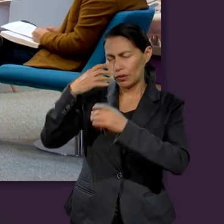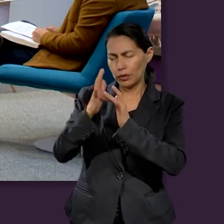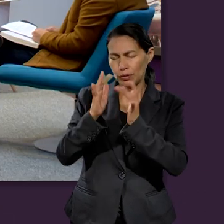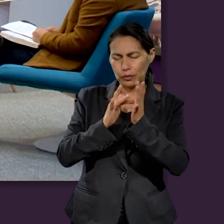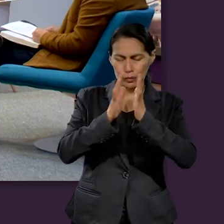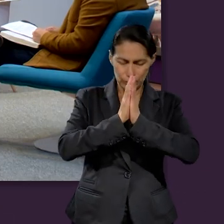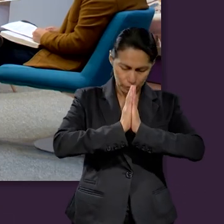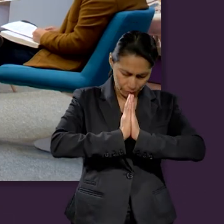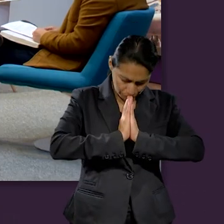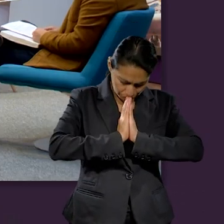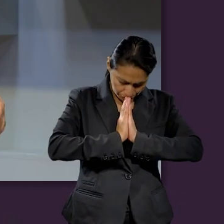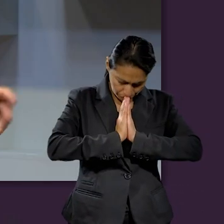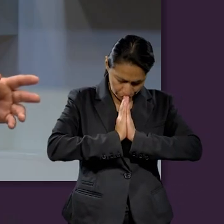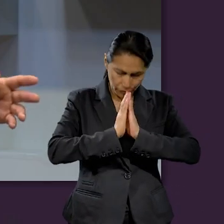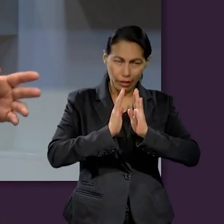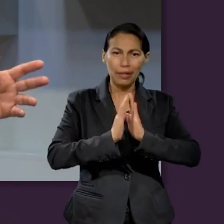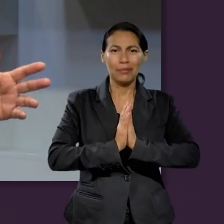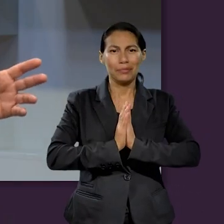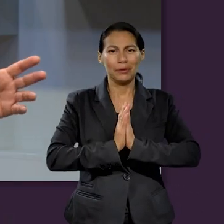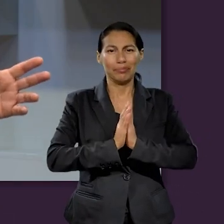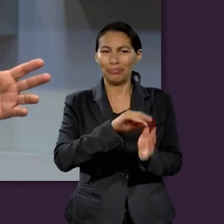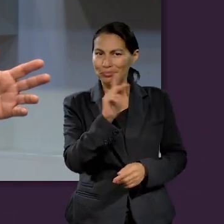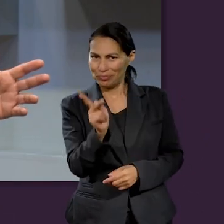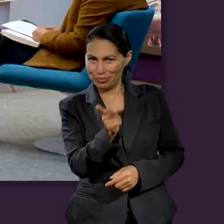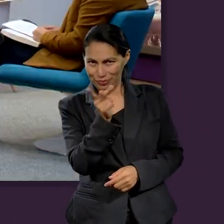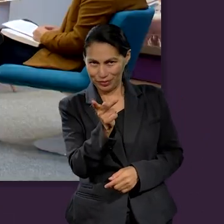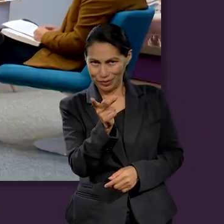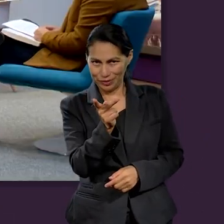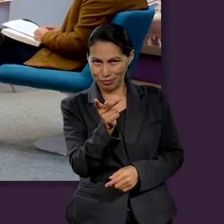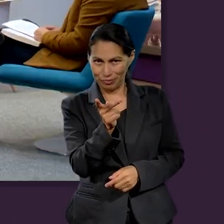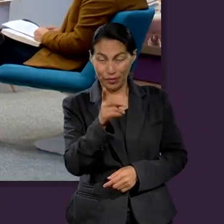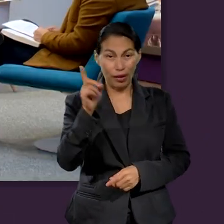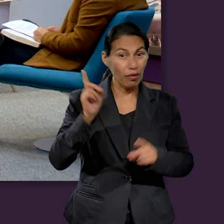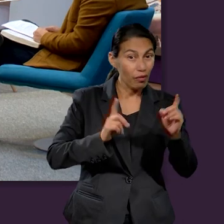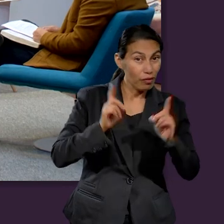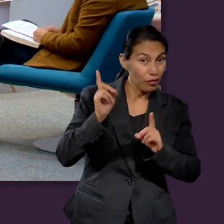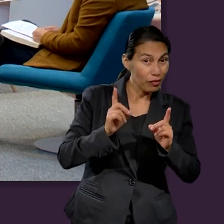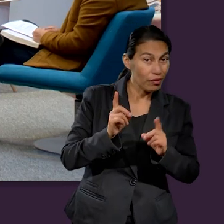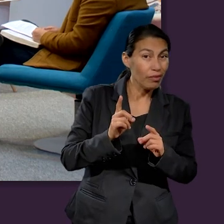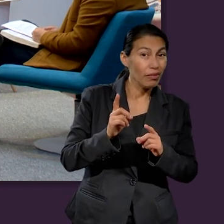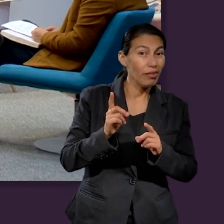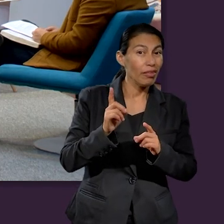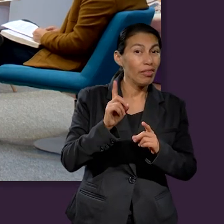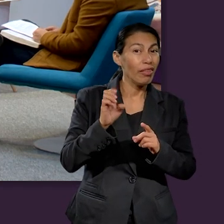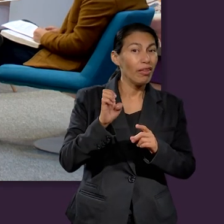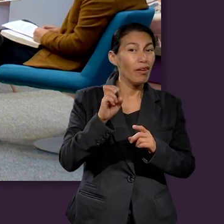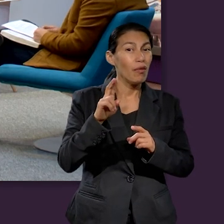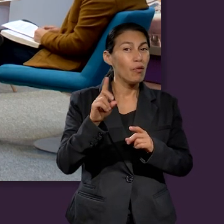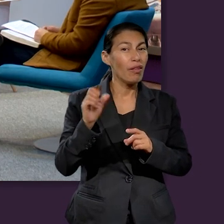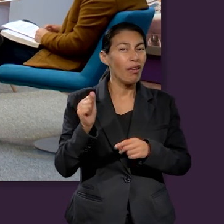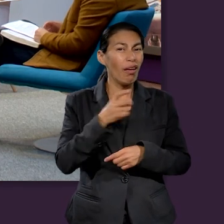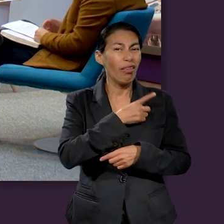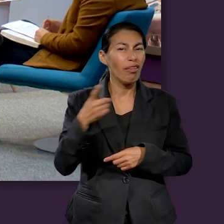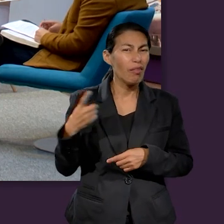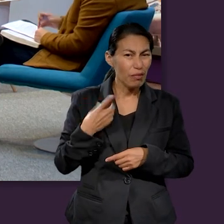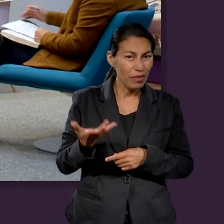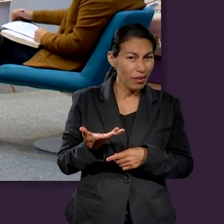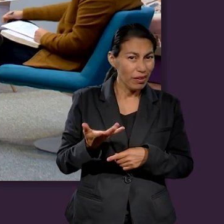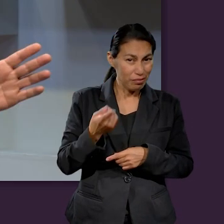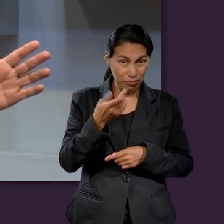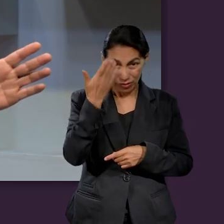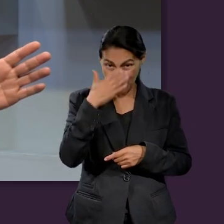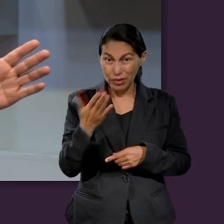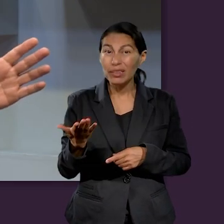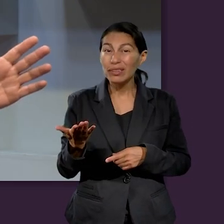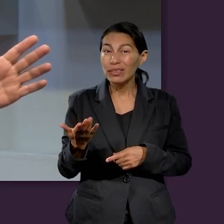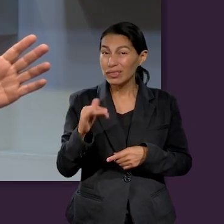Amén. Muy bien. Pregunta, ¿saben qué es una duda? Sí, que nos han dado. Yo creo que aquí todos nos hemos entendido una vez, ¿no? Aunque sea con un amigo,